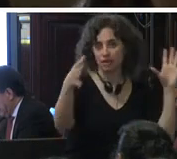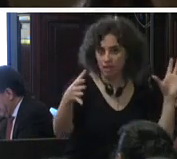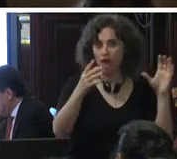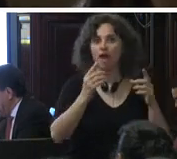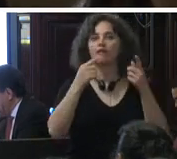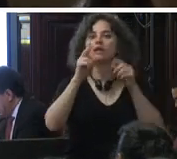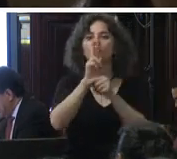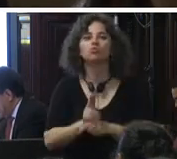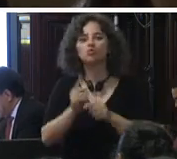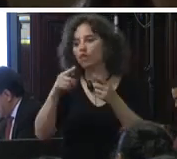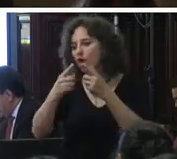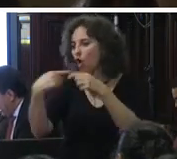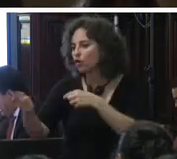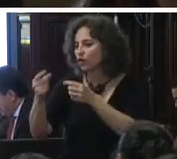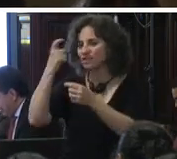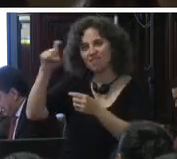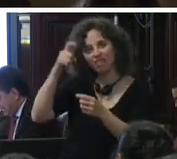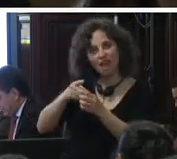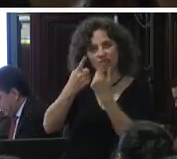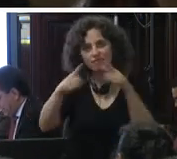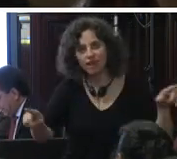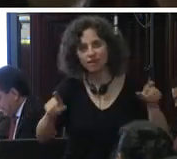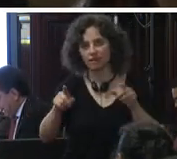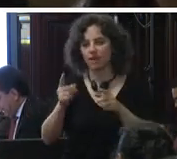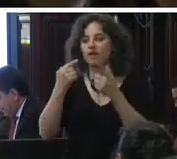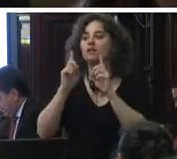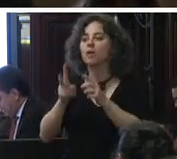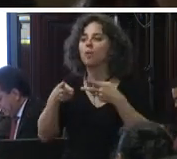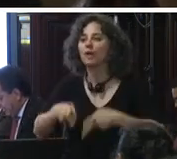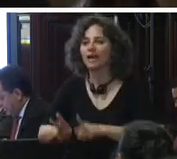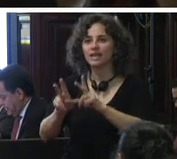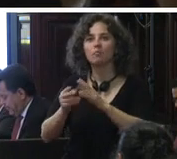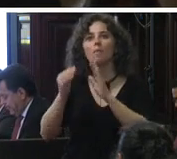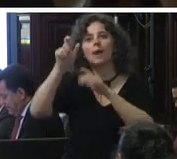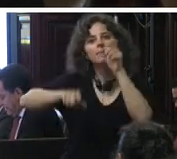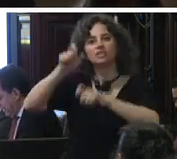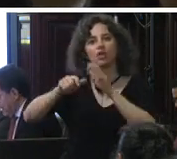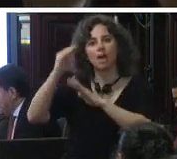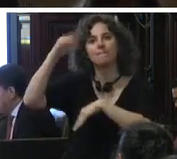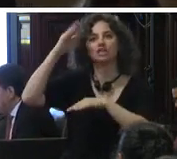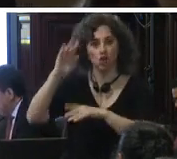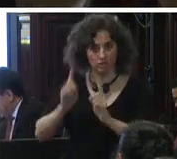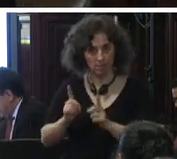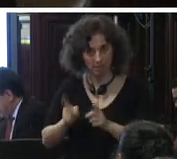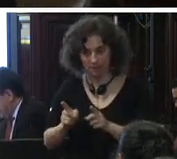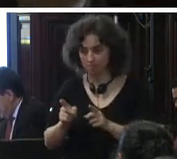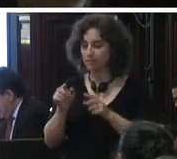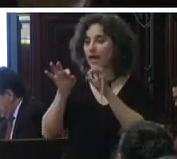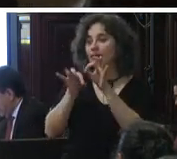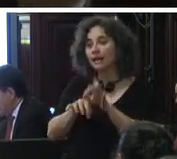medidas alternativas así como un mecanismo especial de protección especial para personas mayores estas medidas